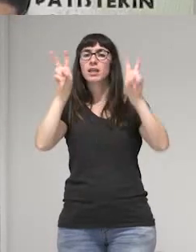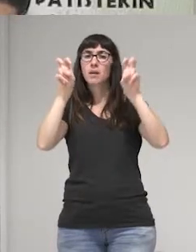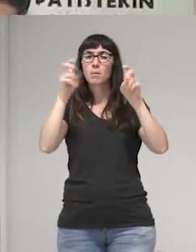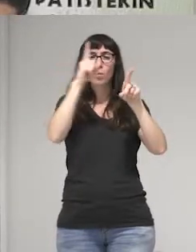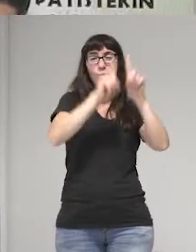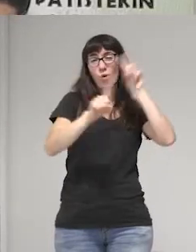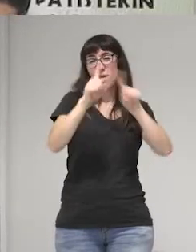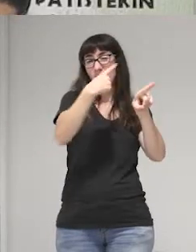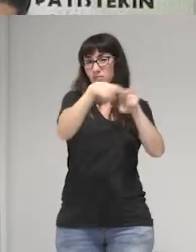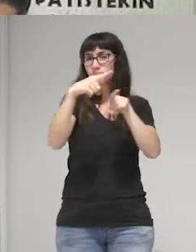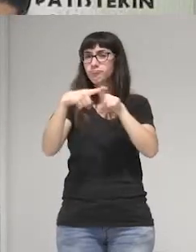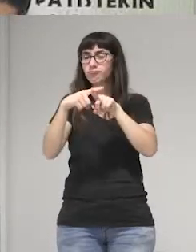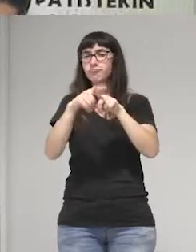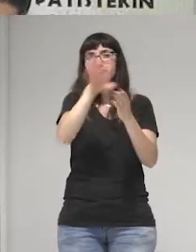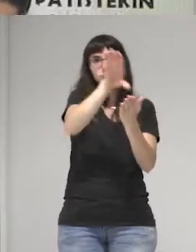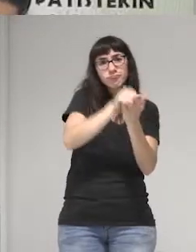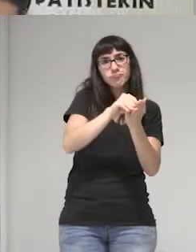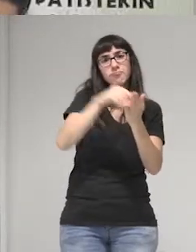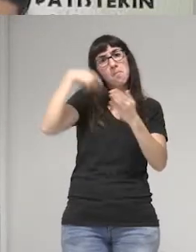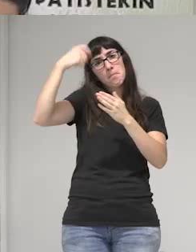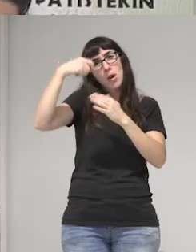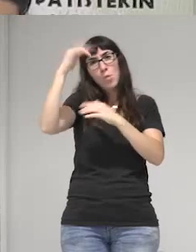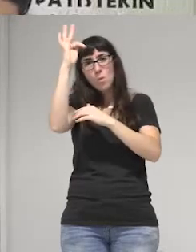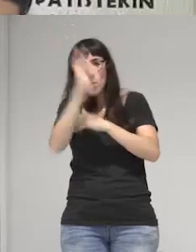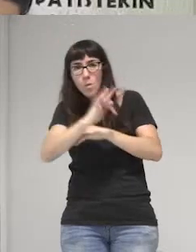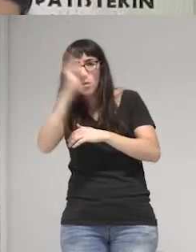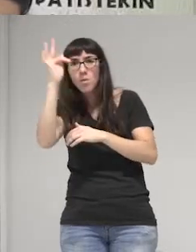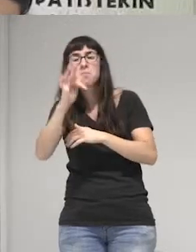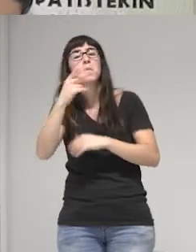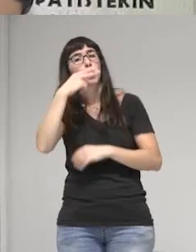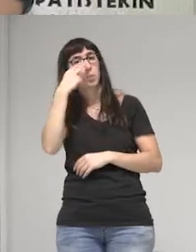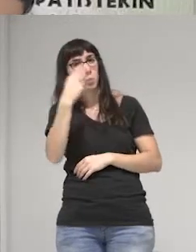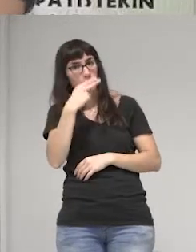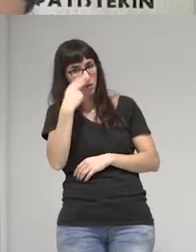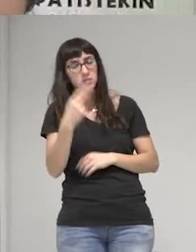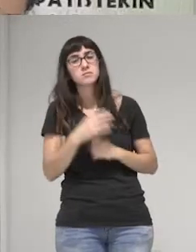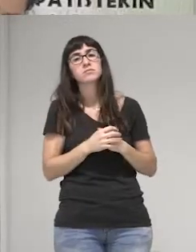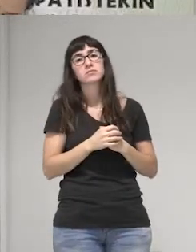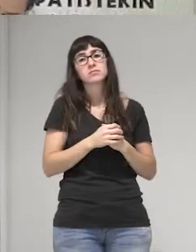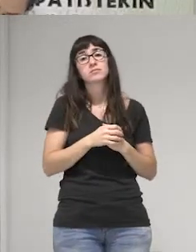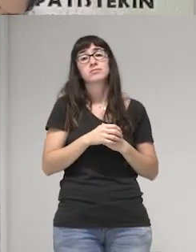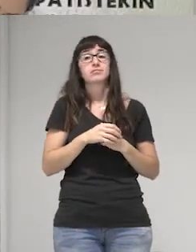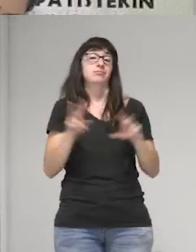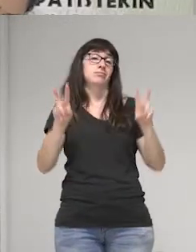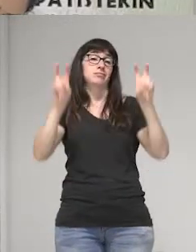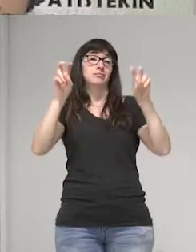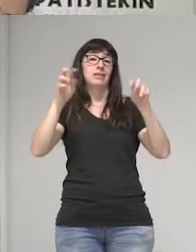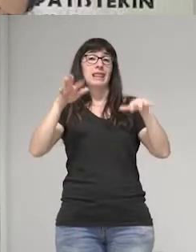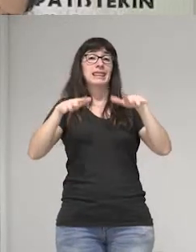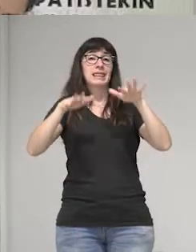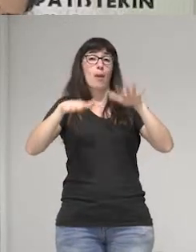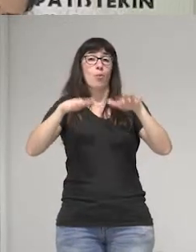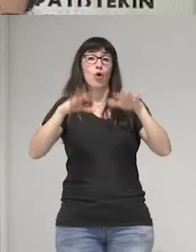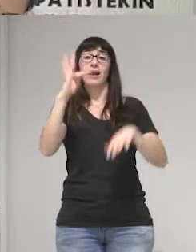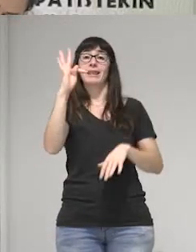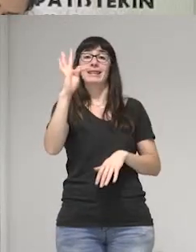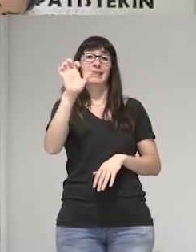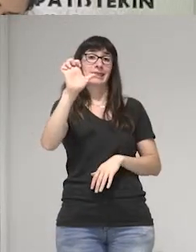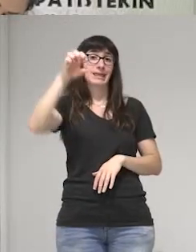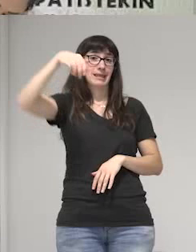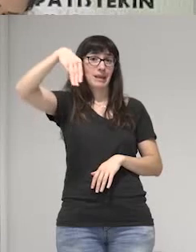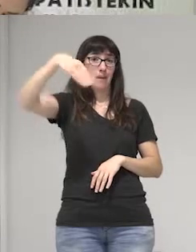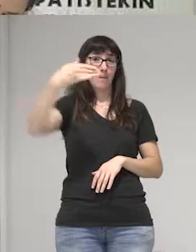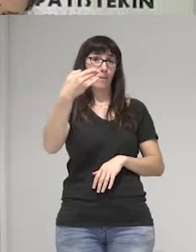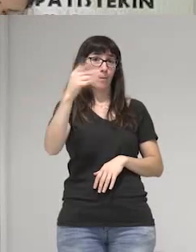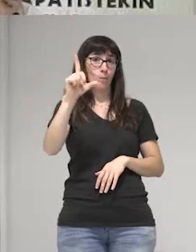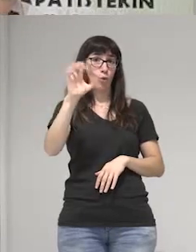y con las películas está abriendo discusiones interesantes bueno Temblores es una película sobre una persona